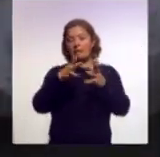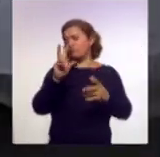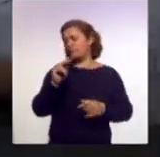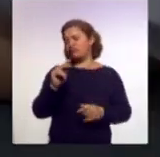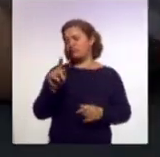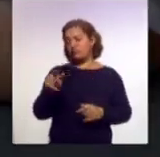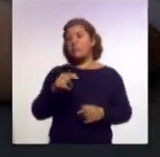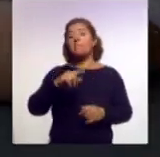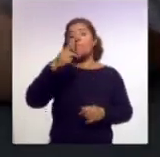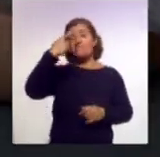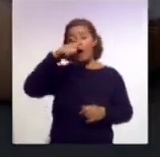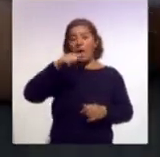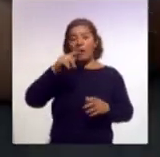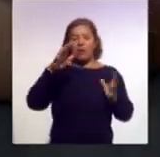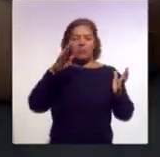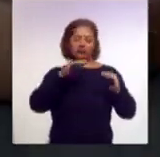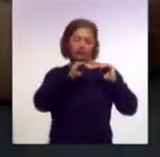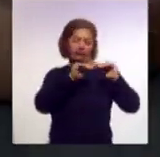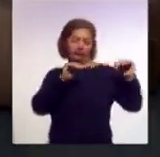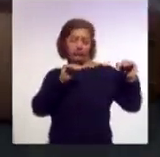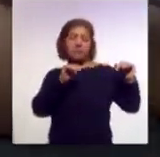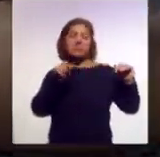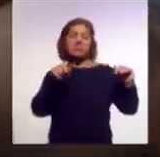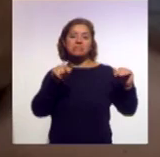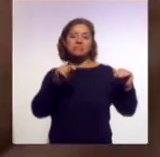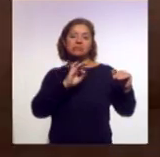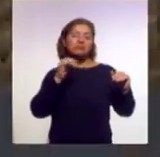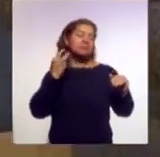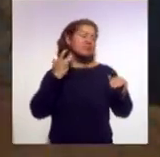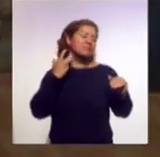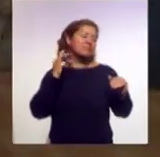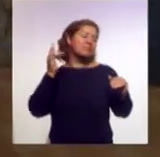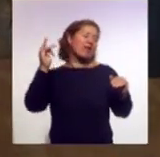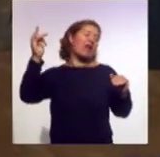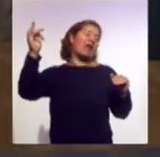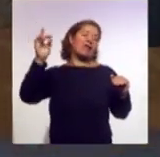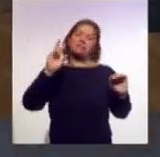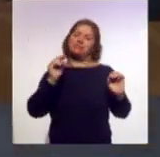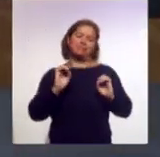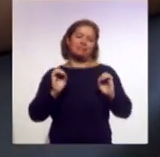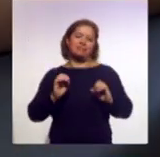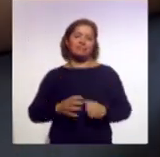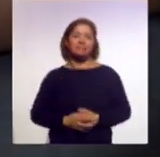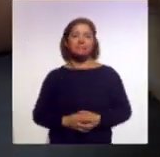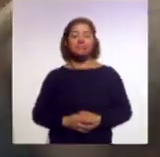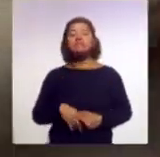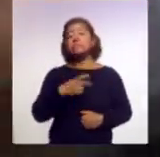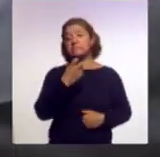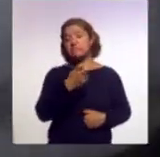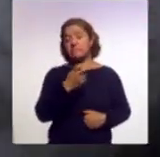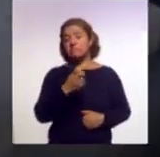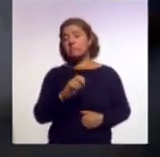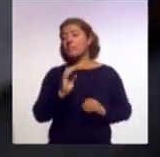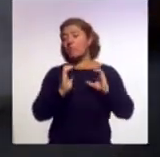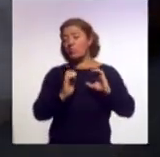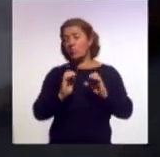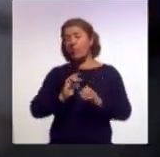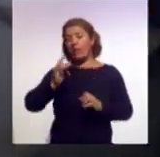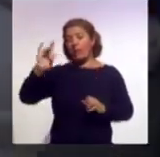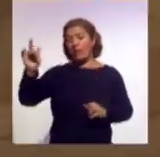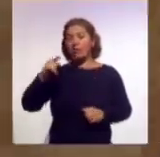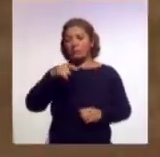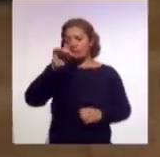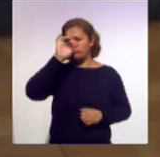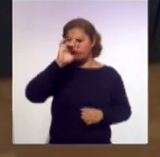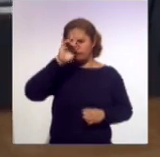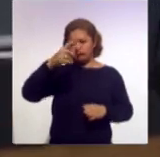y entonces no se tense los músculos del cuello de higiene de columna previene dolores al hacer conciencia de las